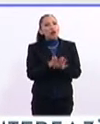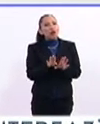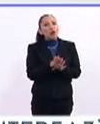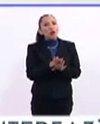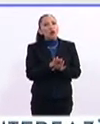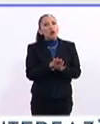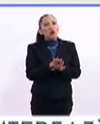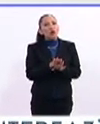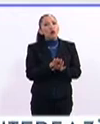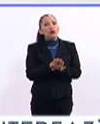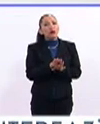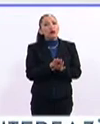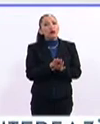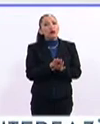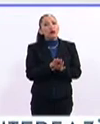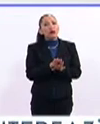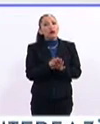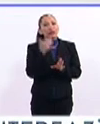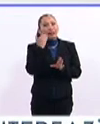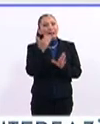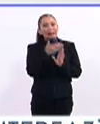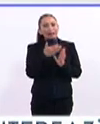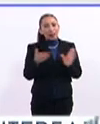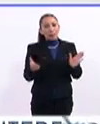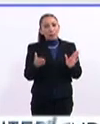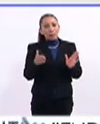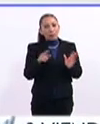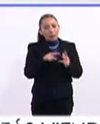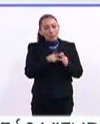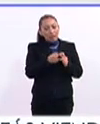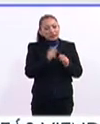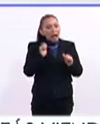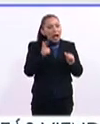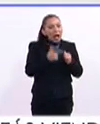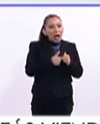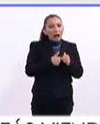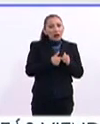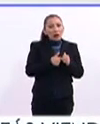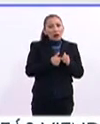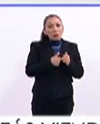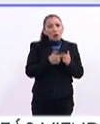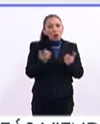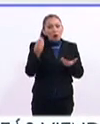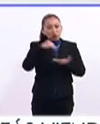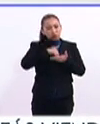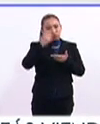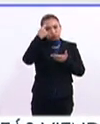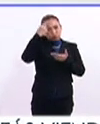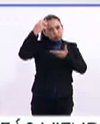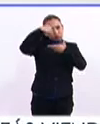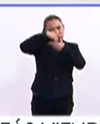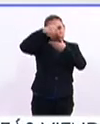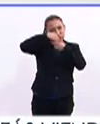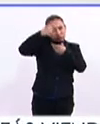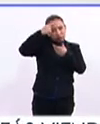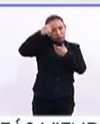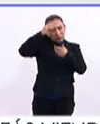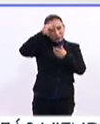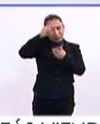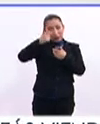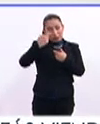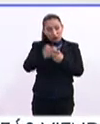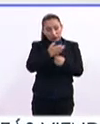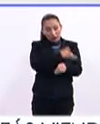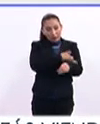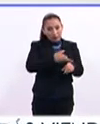etapa inicial, de algunos componentes intelectuales del niño, y para ello